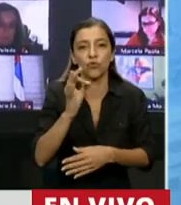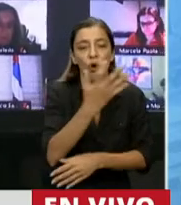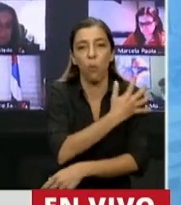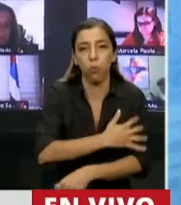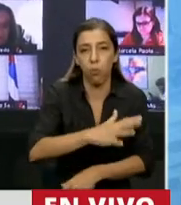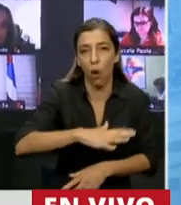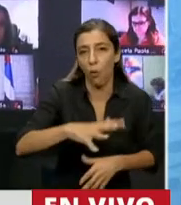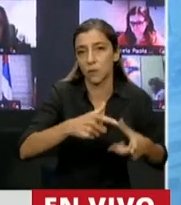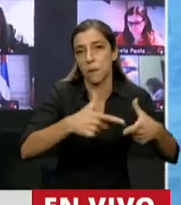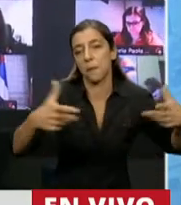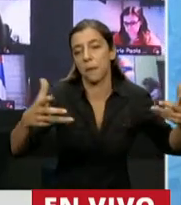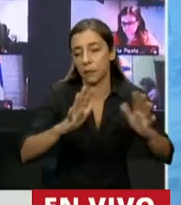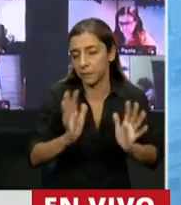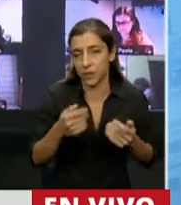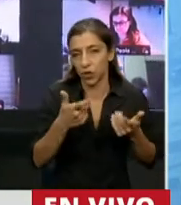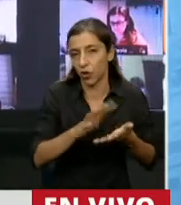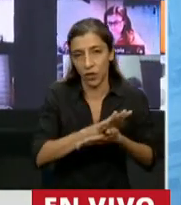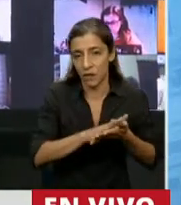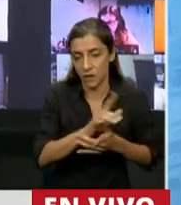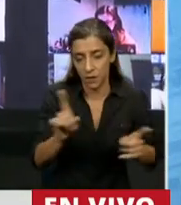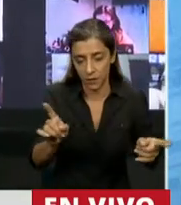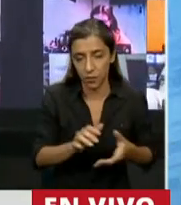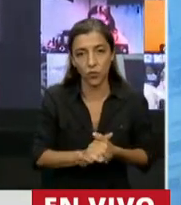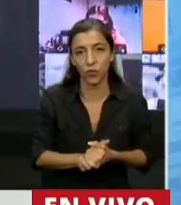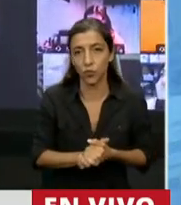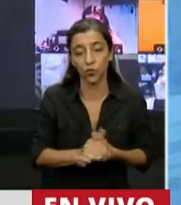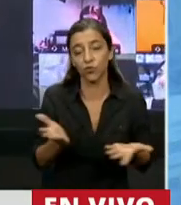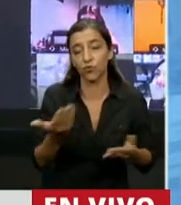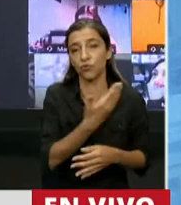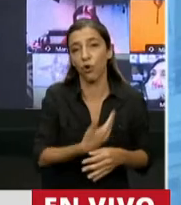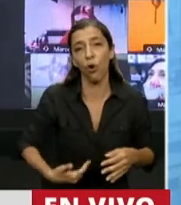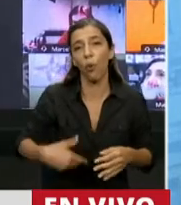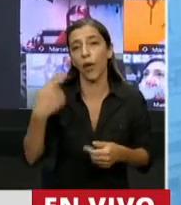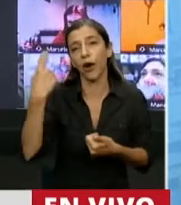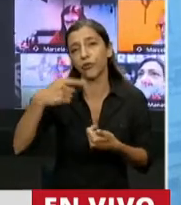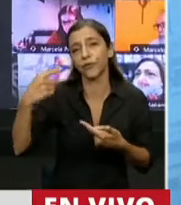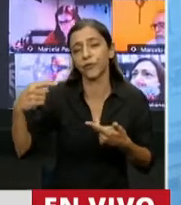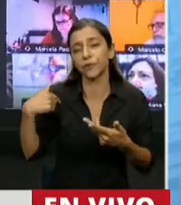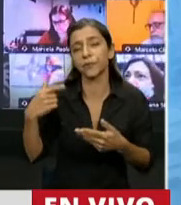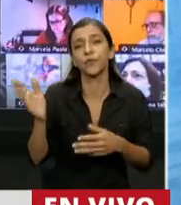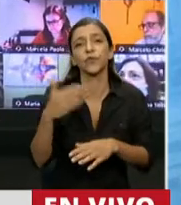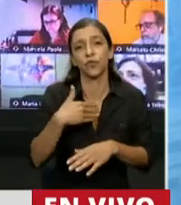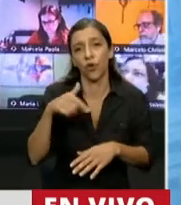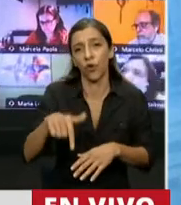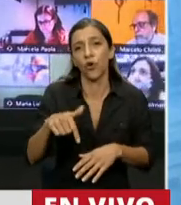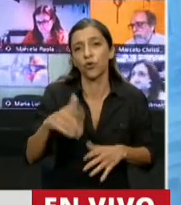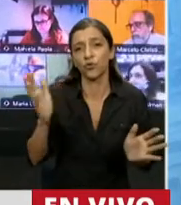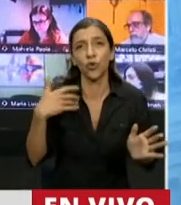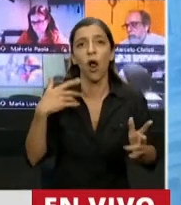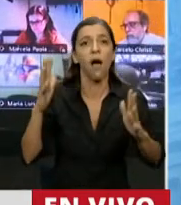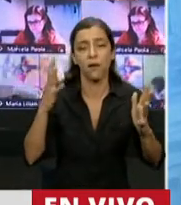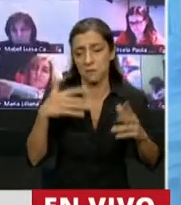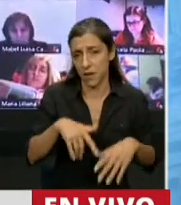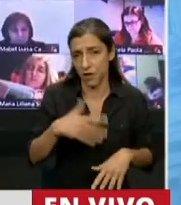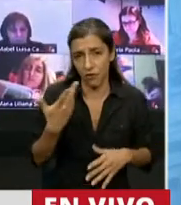acostumbrados los distintos gobiernos provinciales de los que hoy también se rasgaban las vestiduras. Pero sí es una